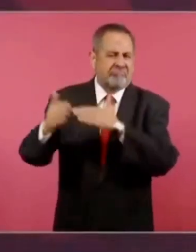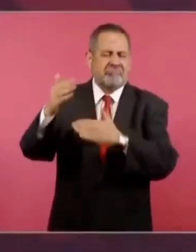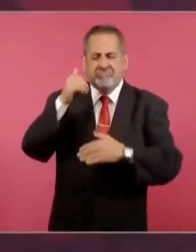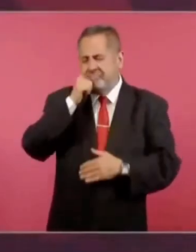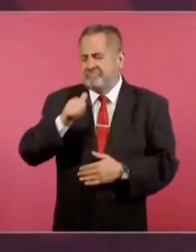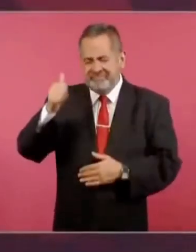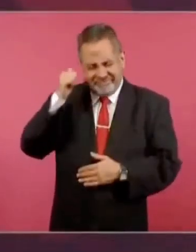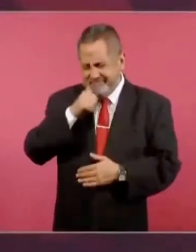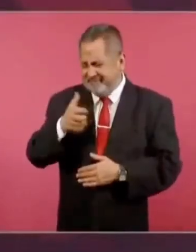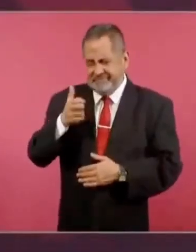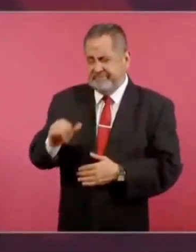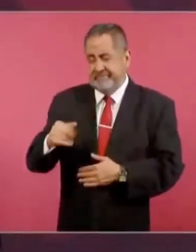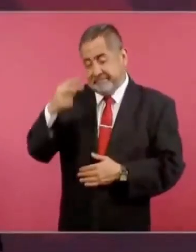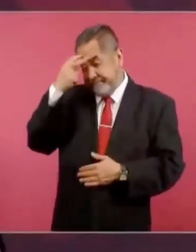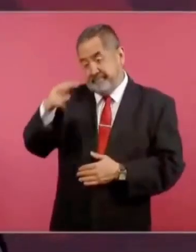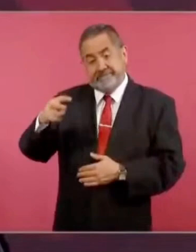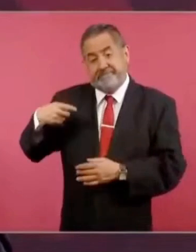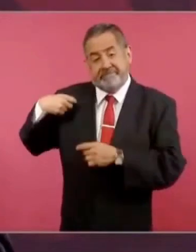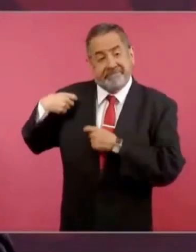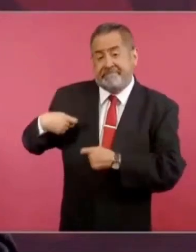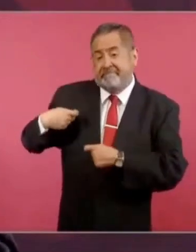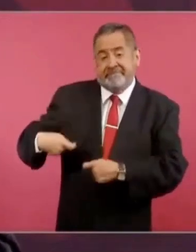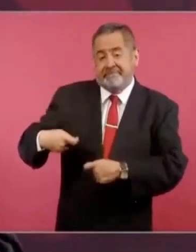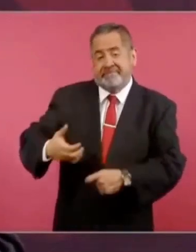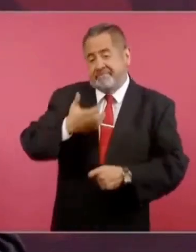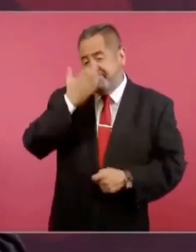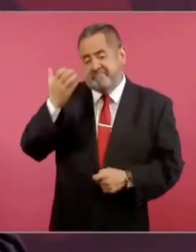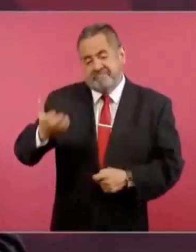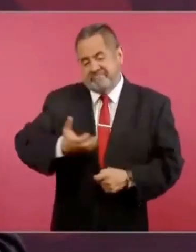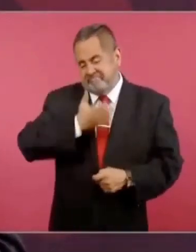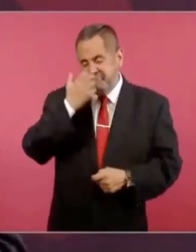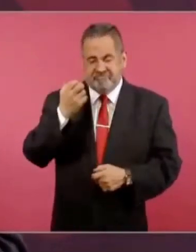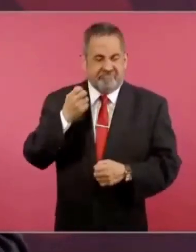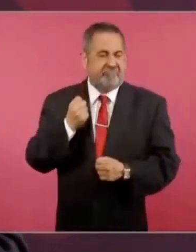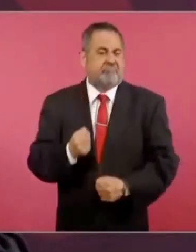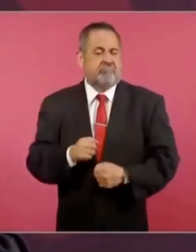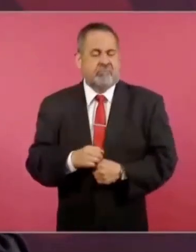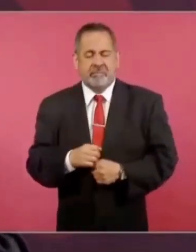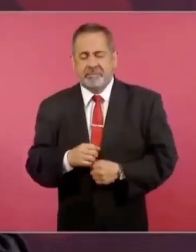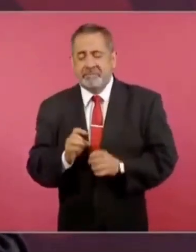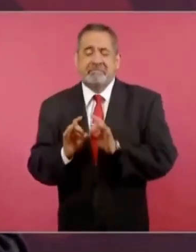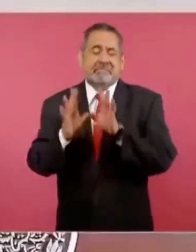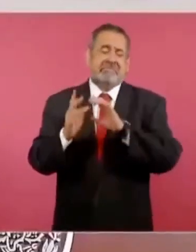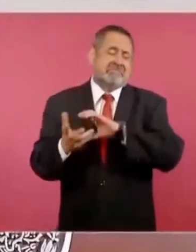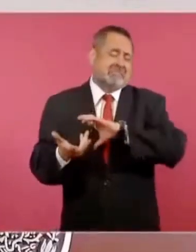nos volvemos a poner de pie,